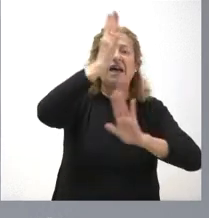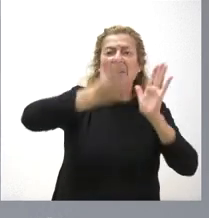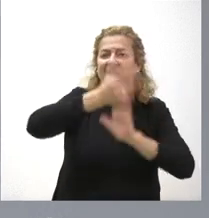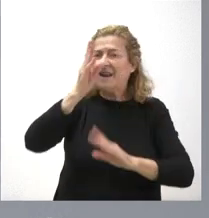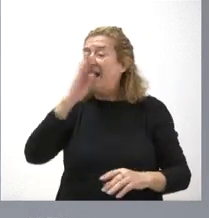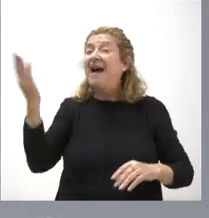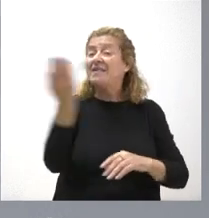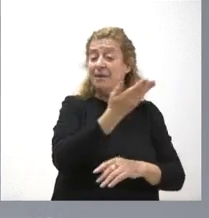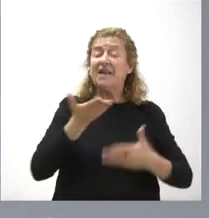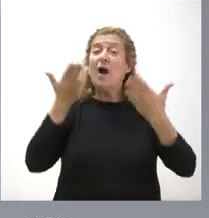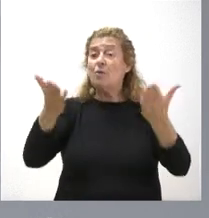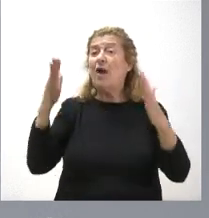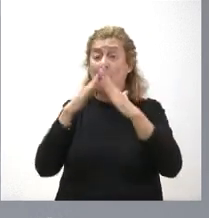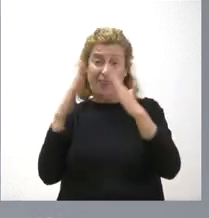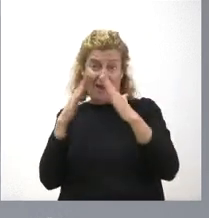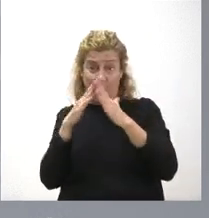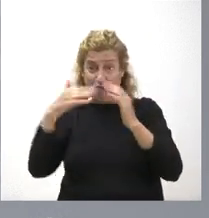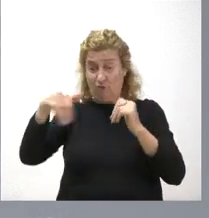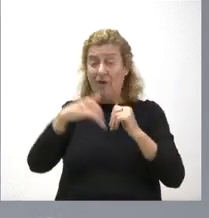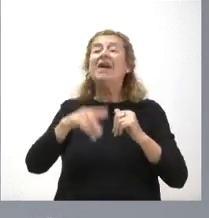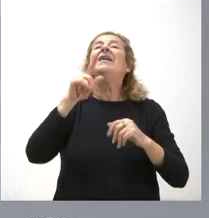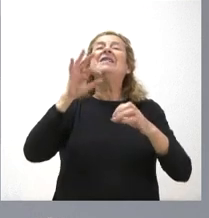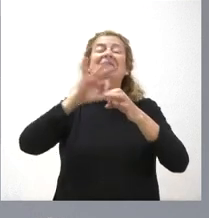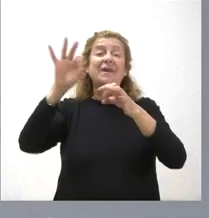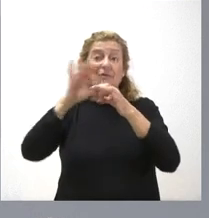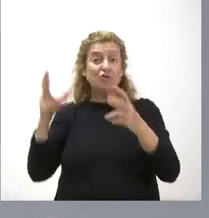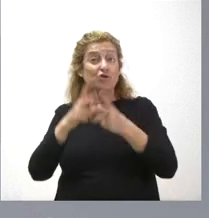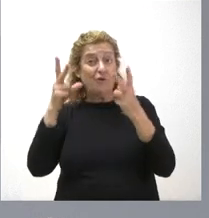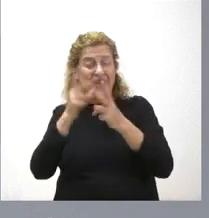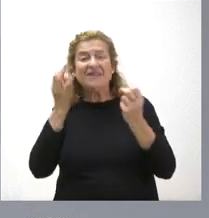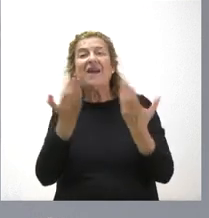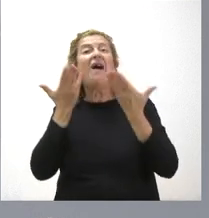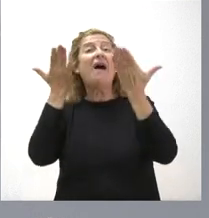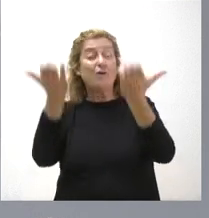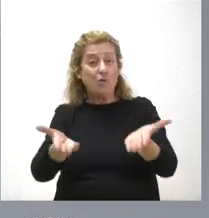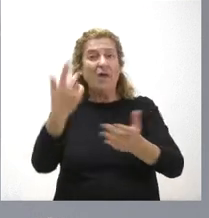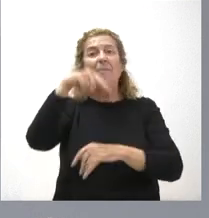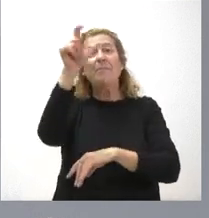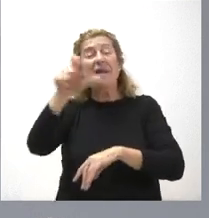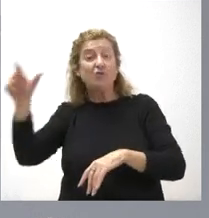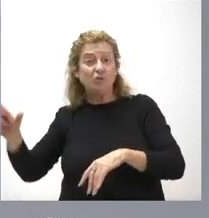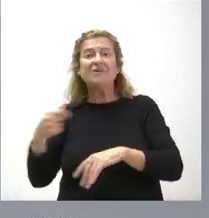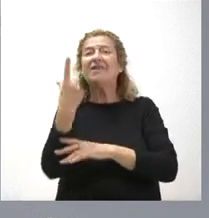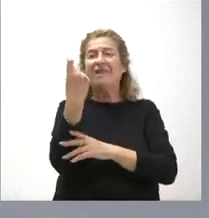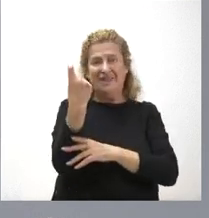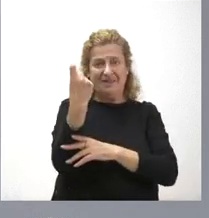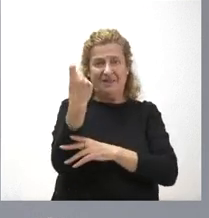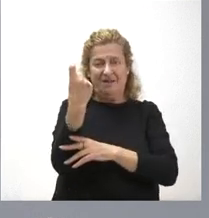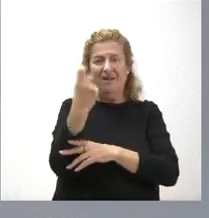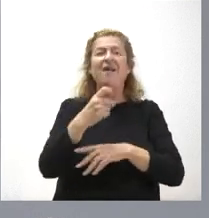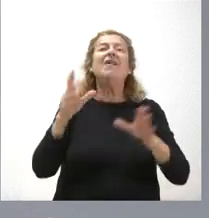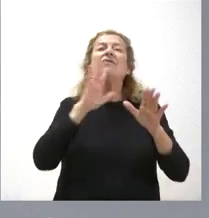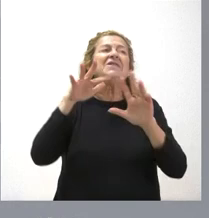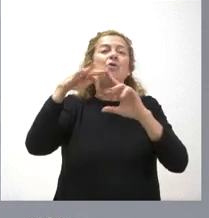través de la ayuda a domicilio. Servicios sociales que ayudan a las personas que lo necesitan en